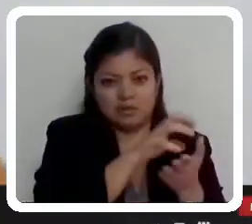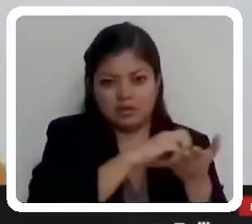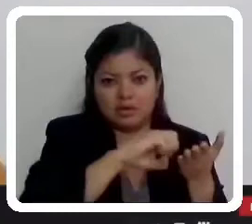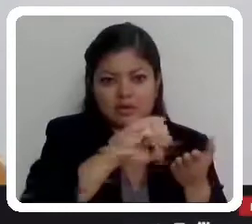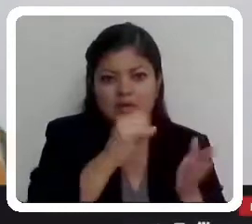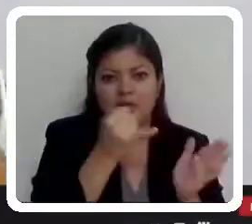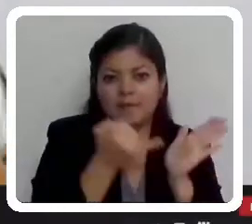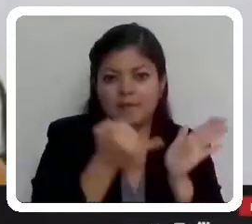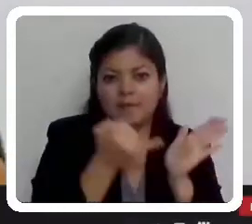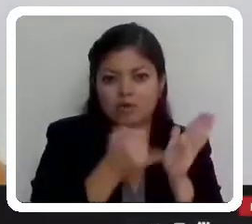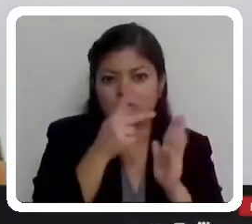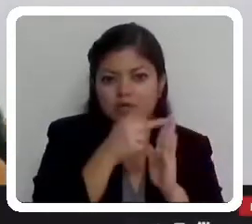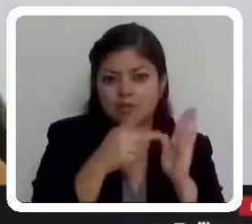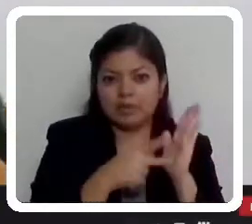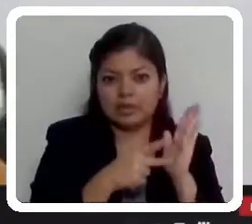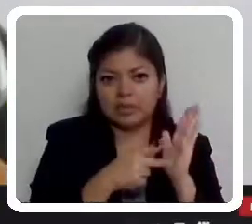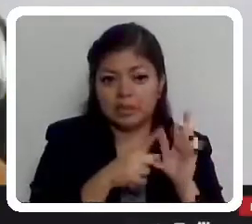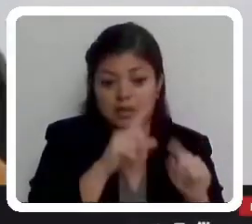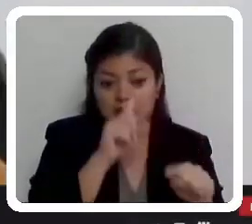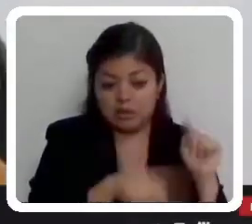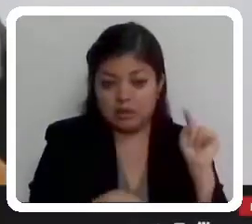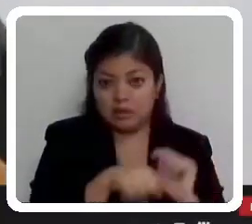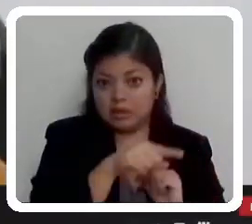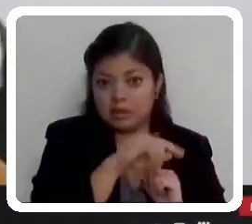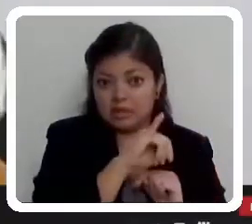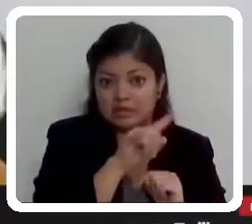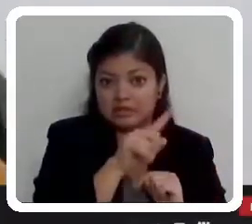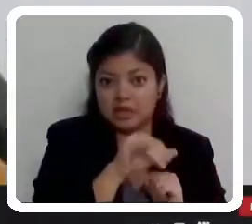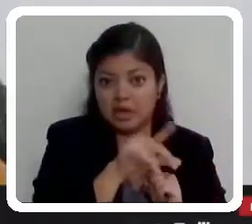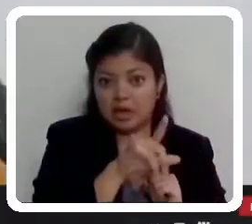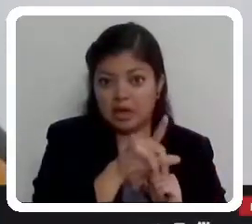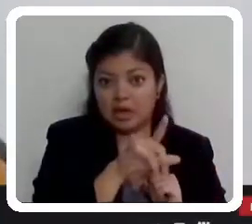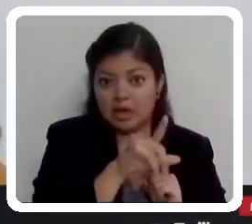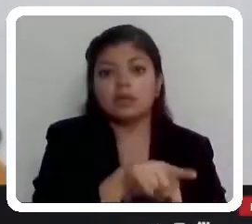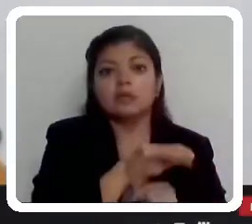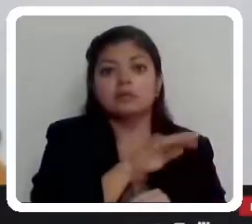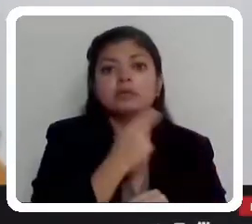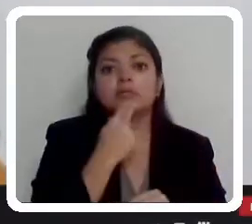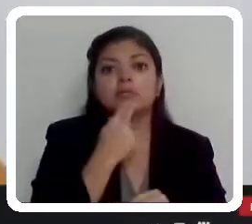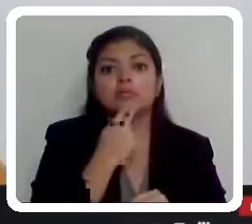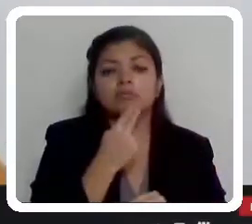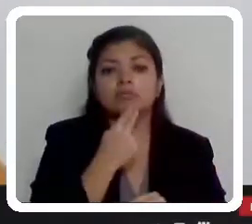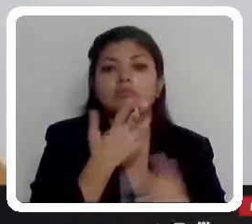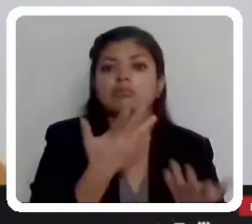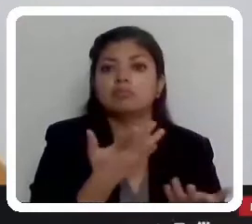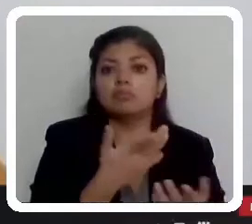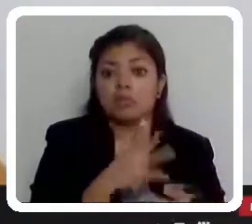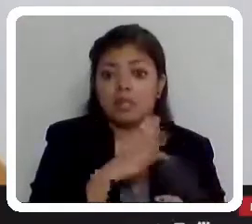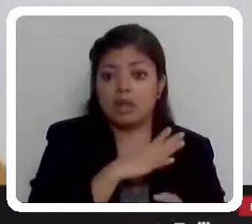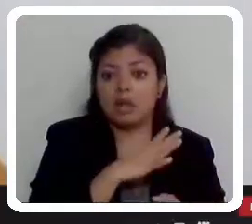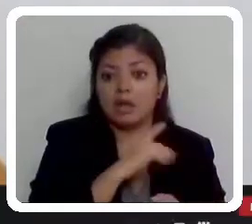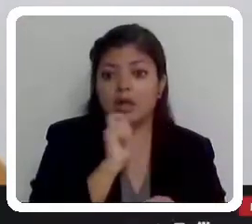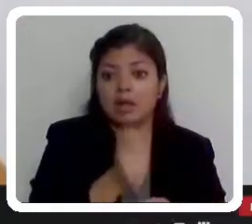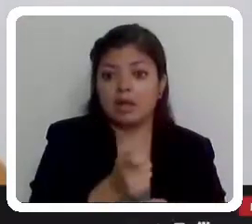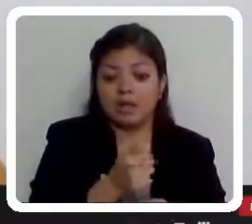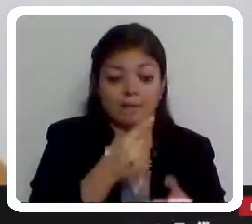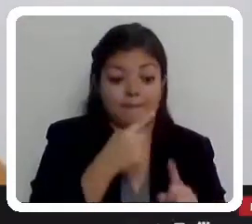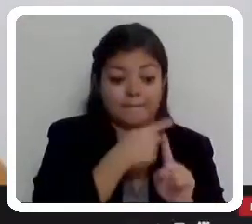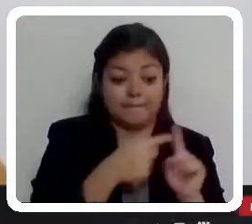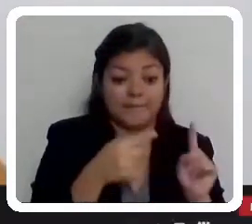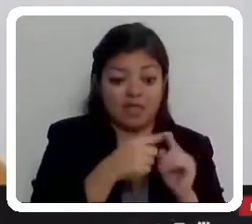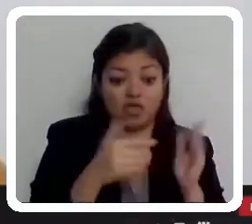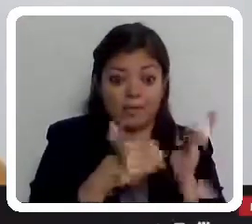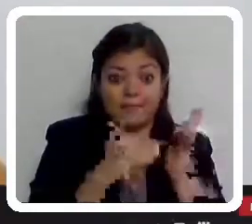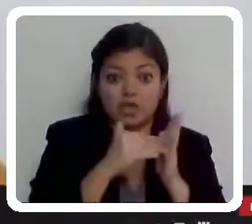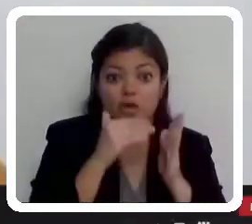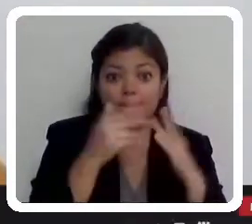estamos entonces en este supuesto destinando a más de medio millón de personas que viven en